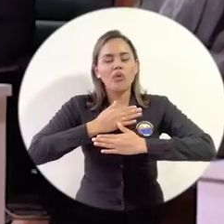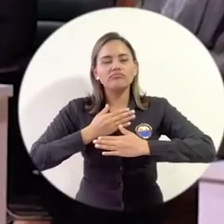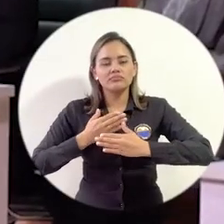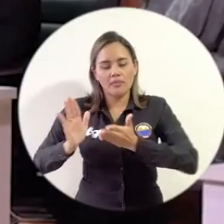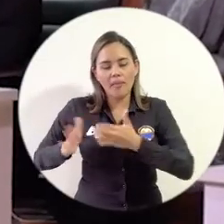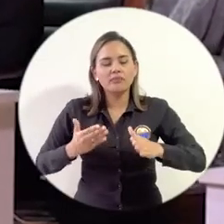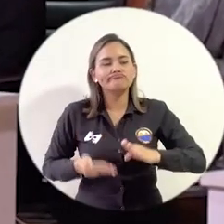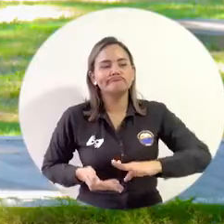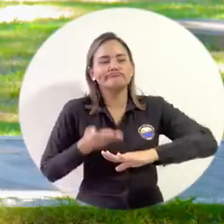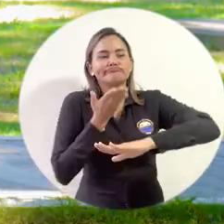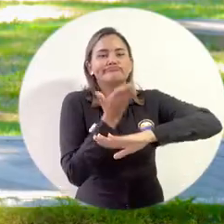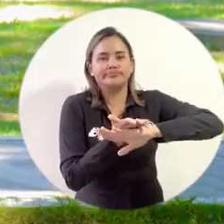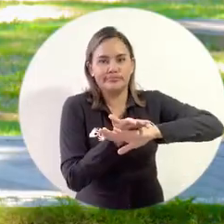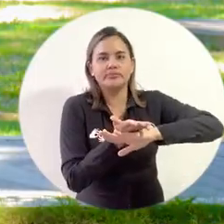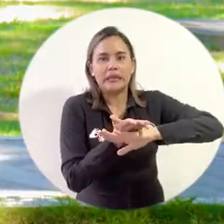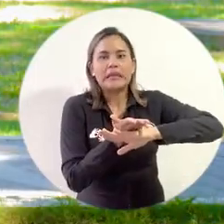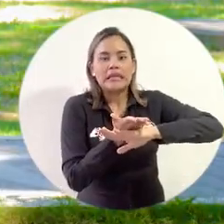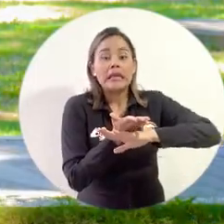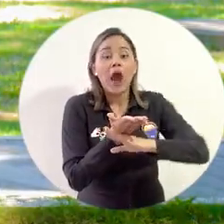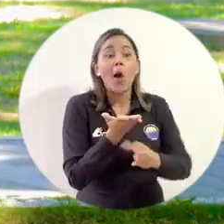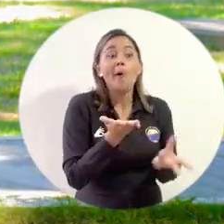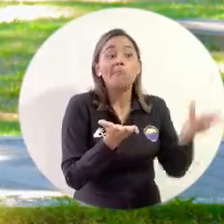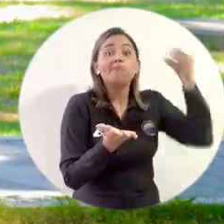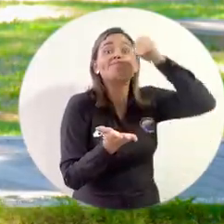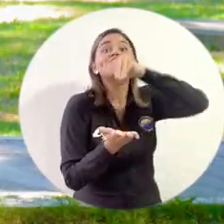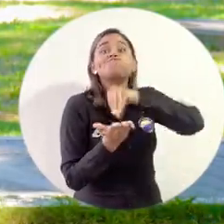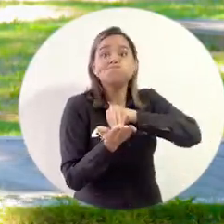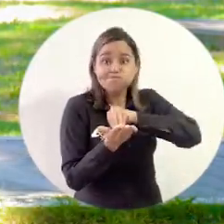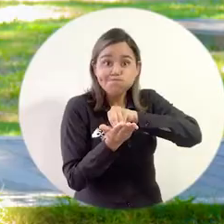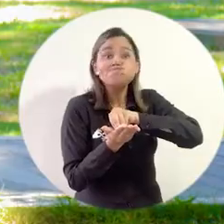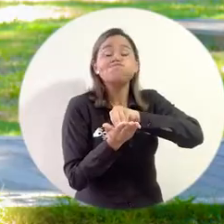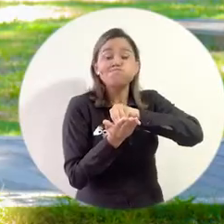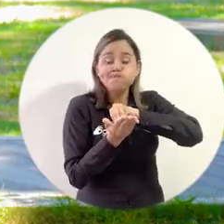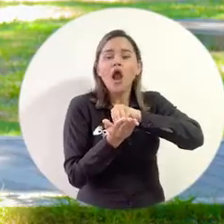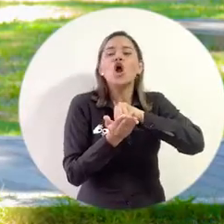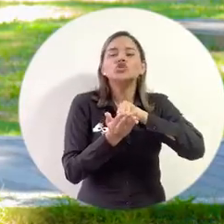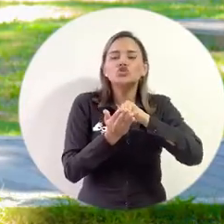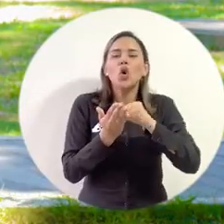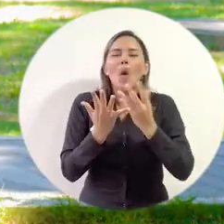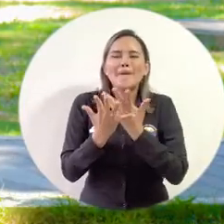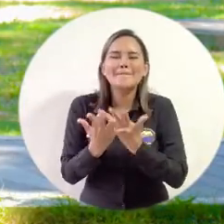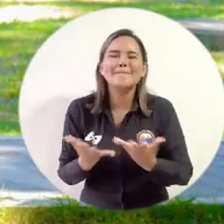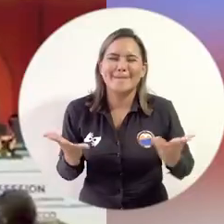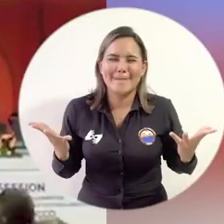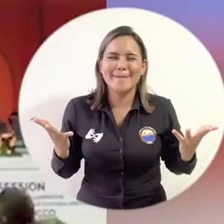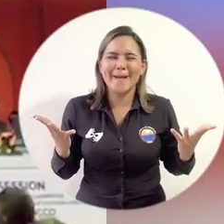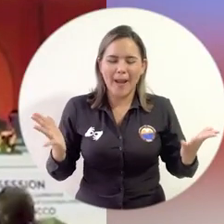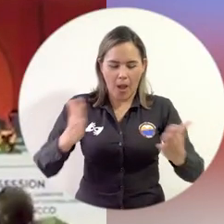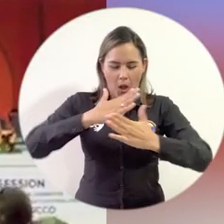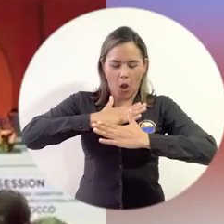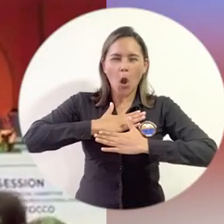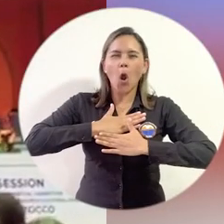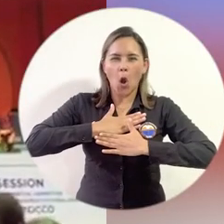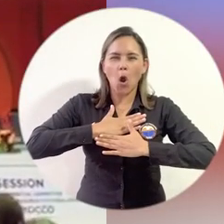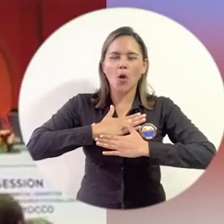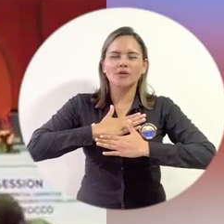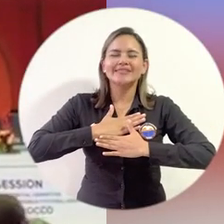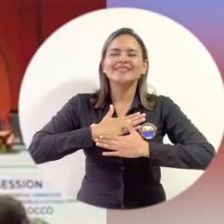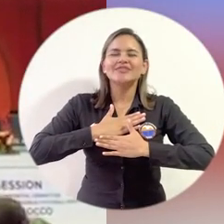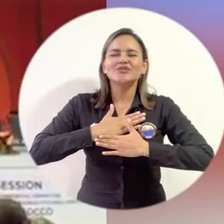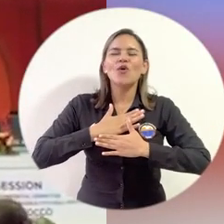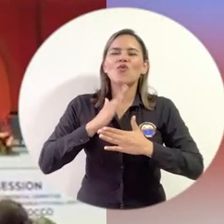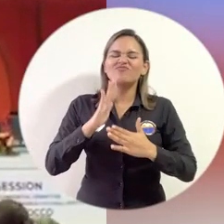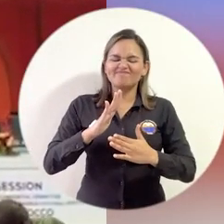queda incluido en la lista representativa de patrimonio cultural y material en el ámbito nacional. Es necesario